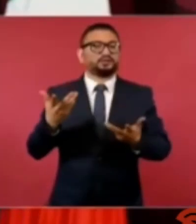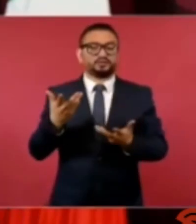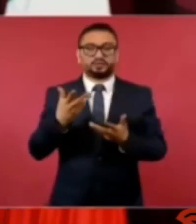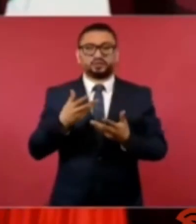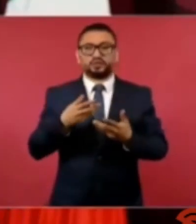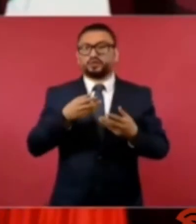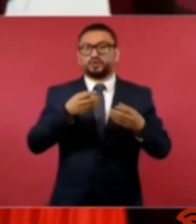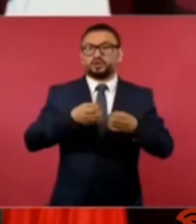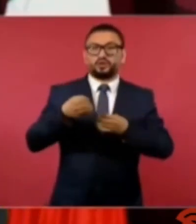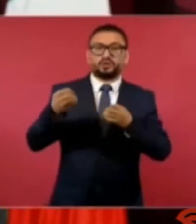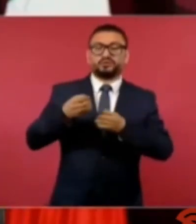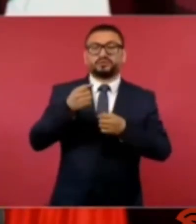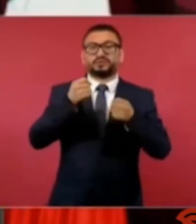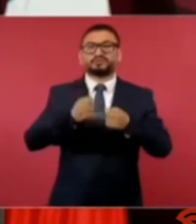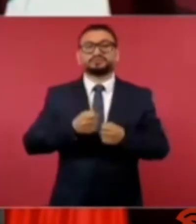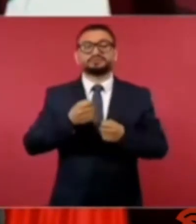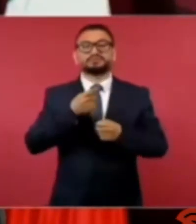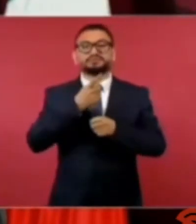ocuparan en tareas de seguridad